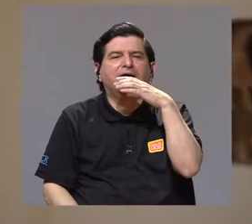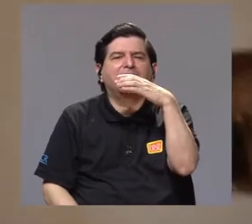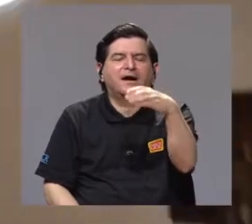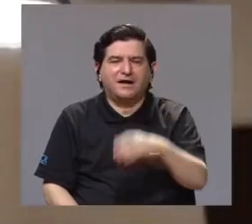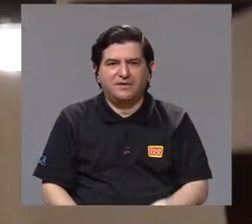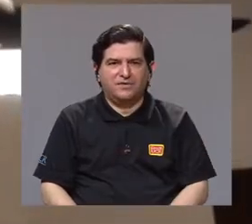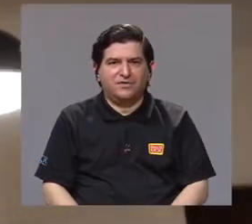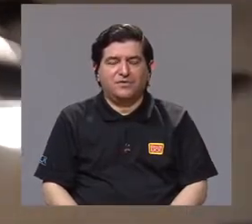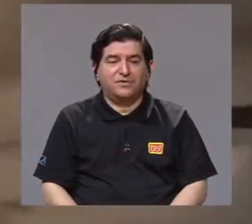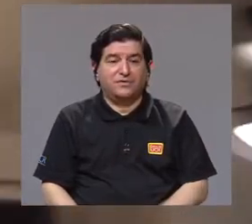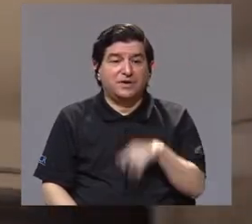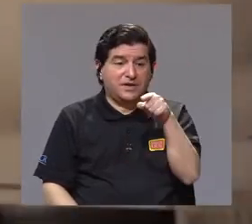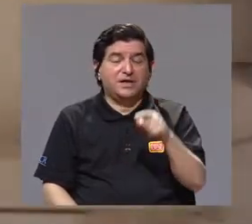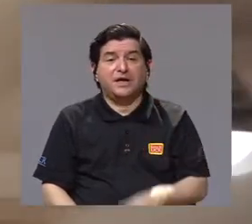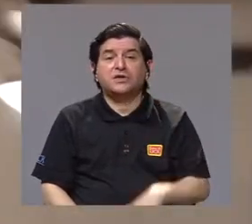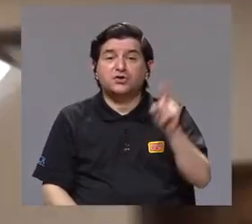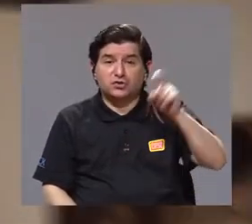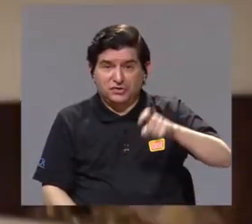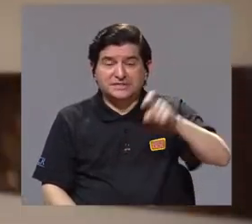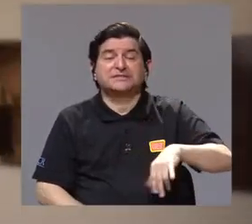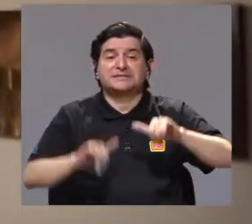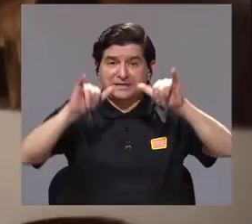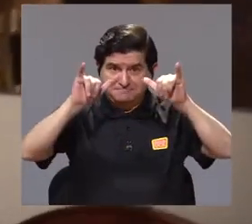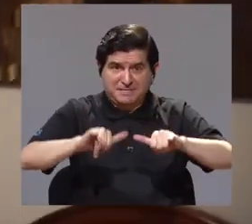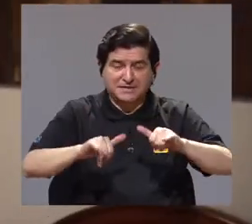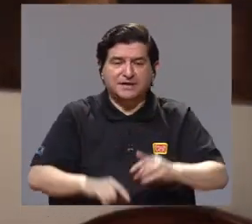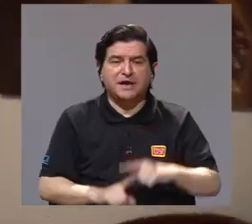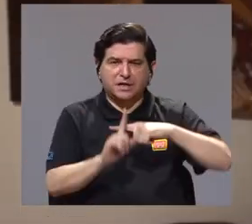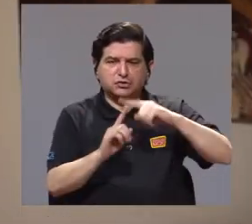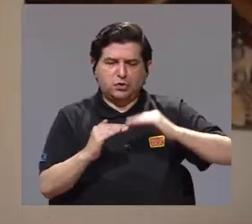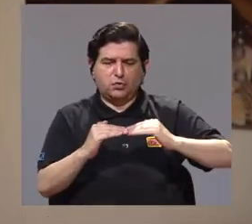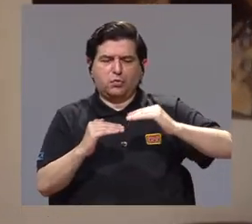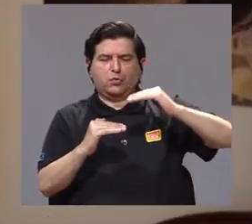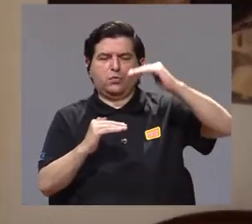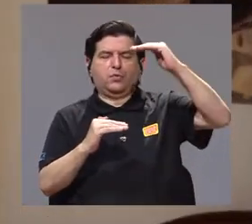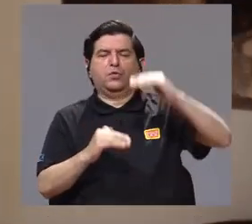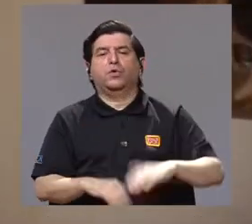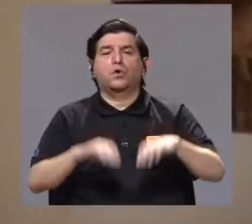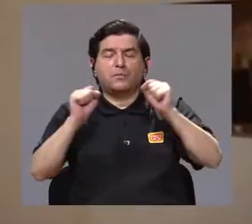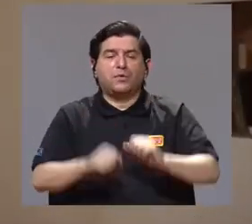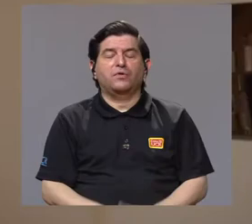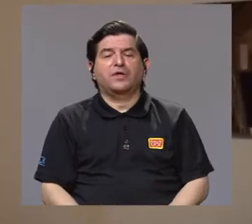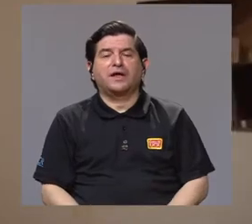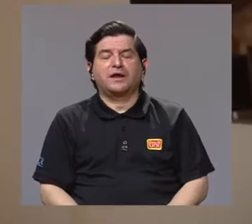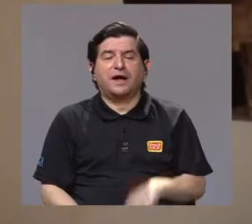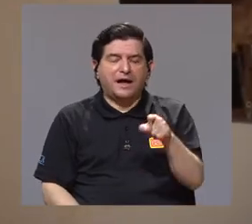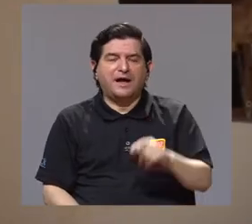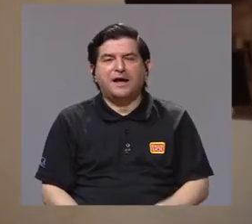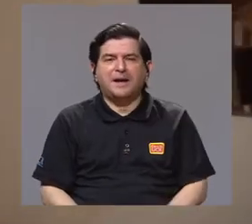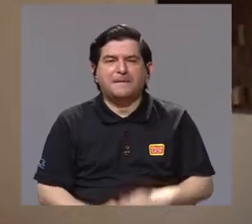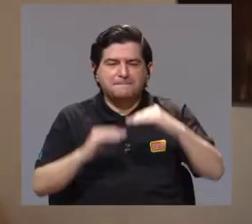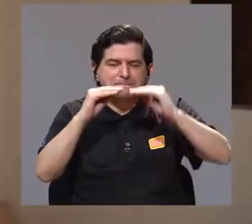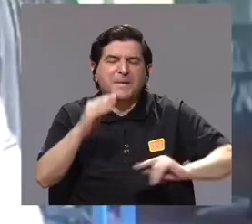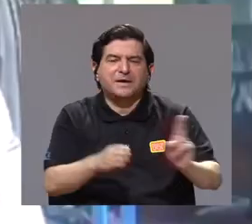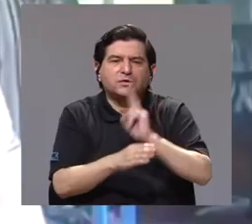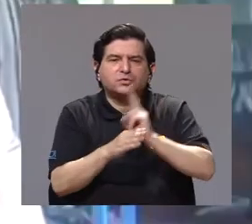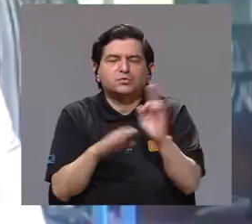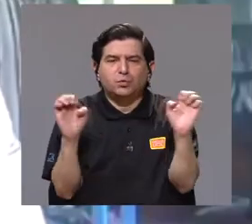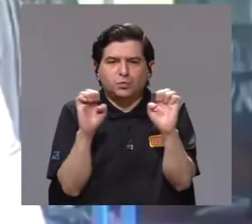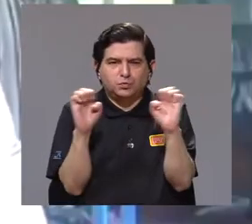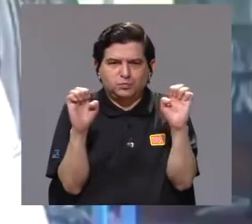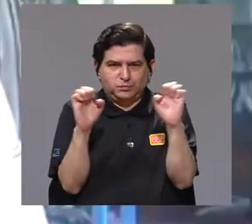más calientes y en su tasa metabólica ellos ocupan estar a mayor temperatura para ahorrar energía y,